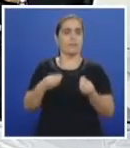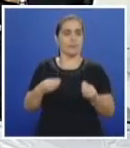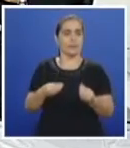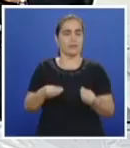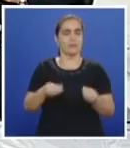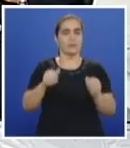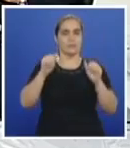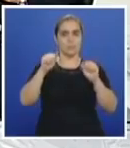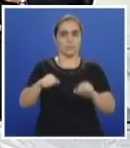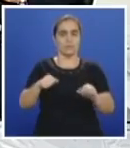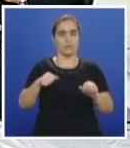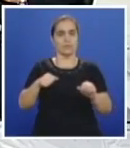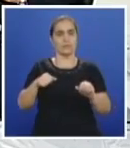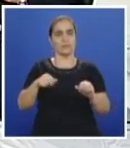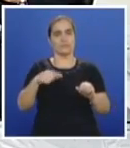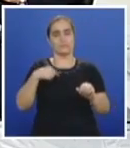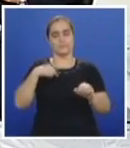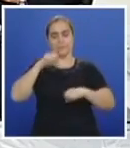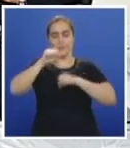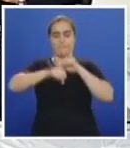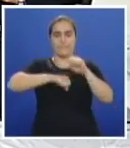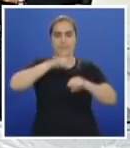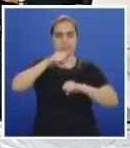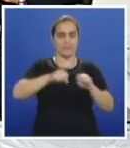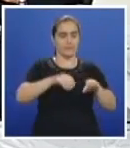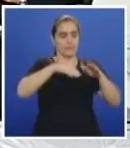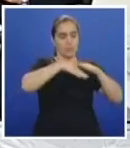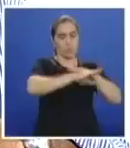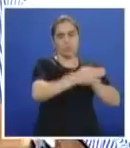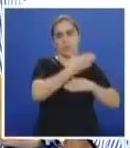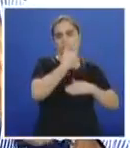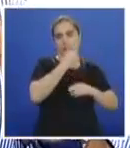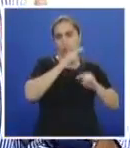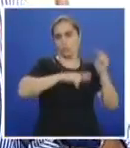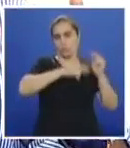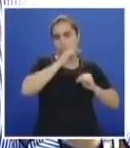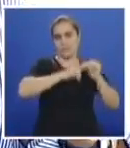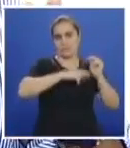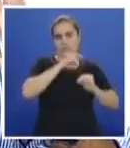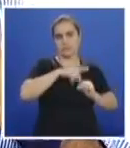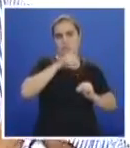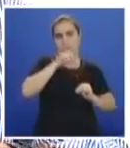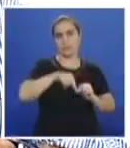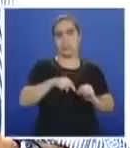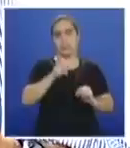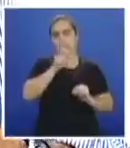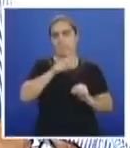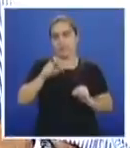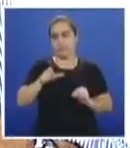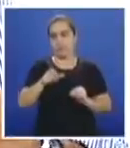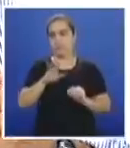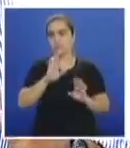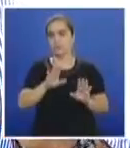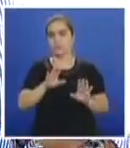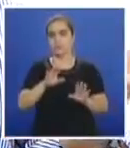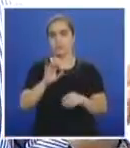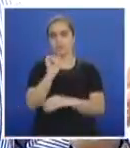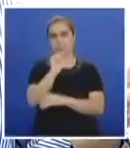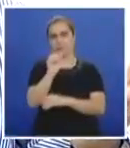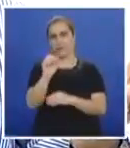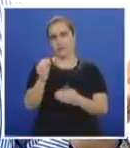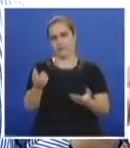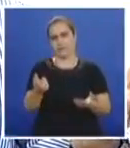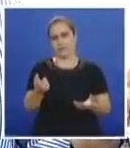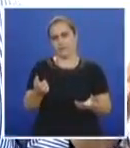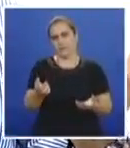zonas de parqueo para las bicicletas y una serie de premios para los que utilicen los carros así. Pero a